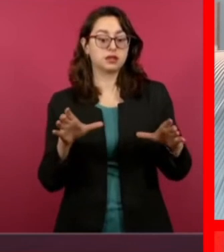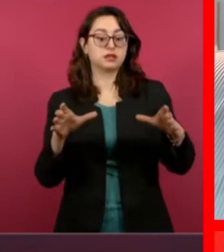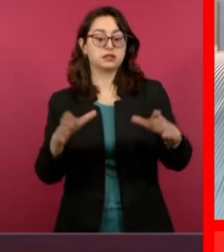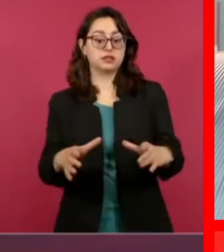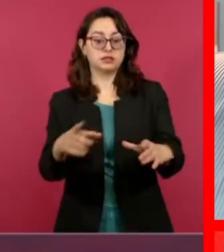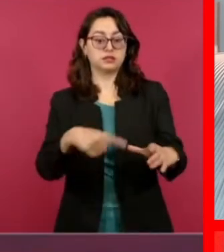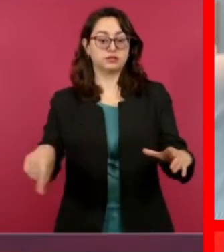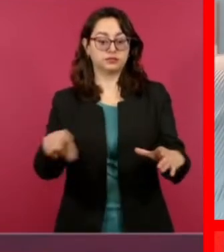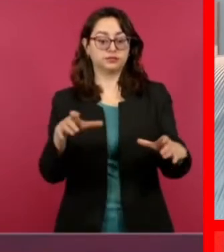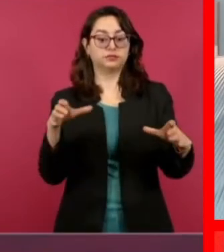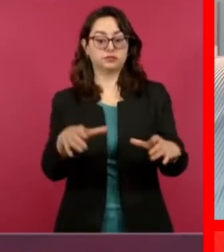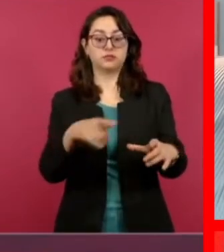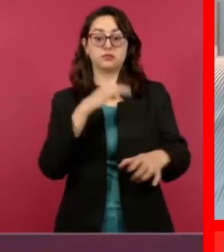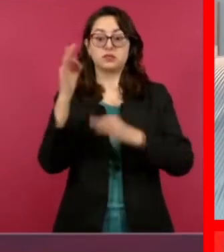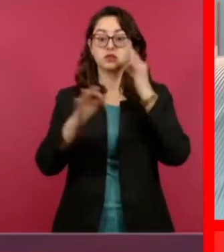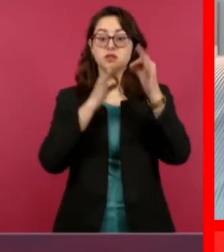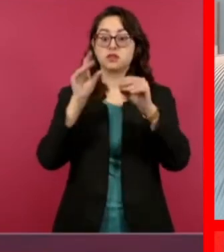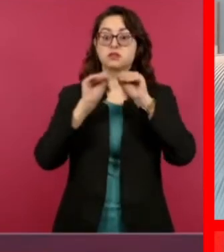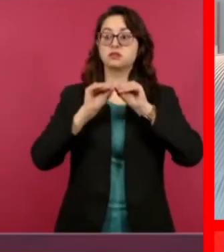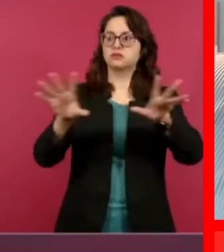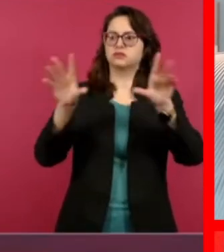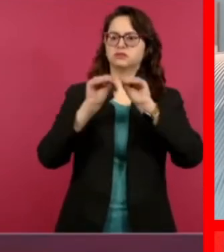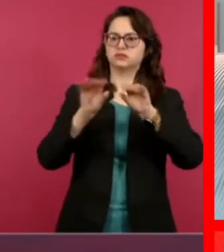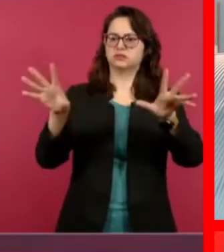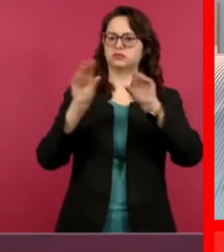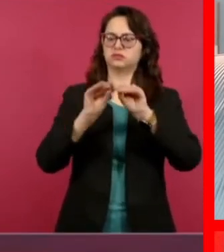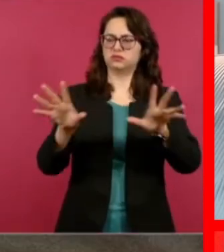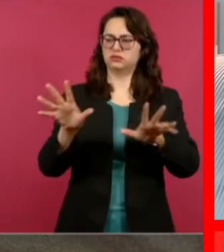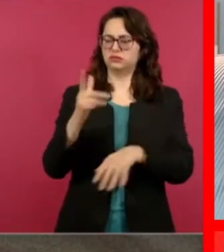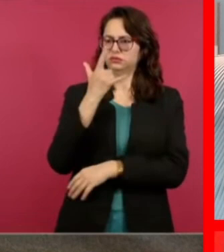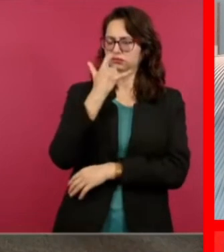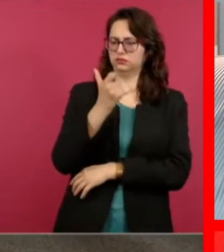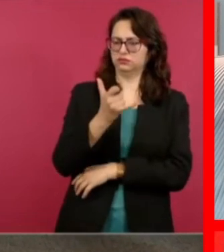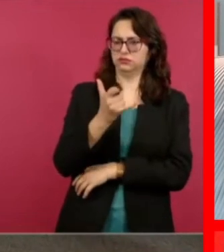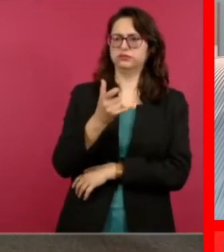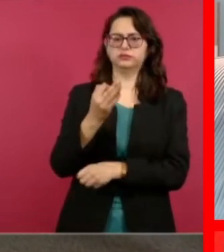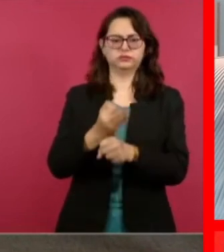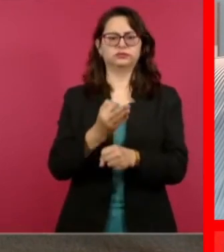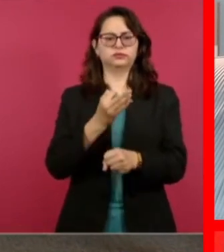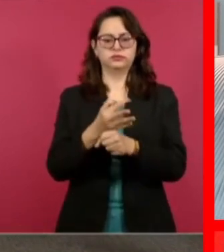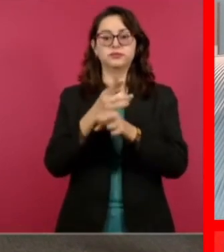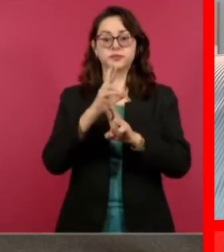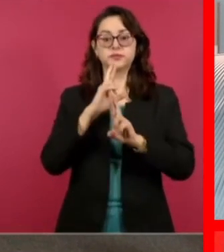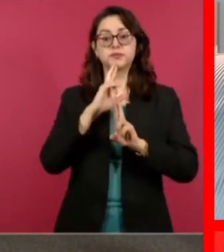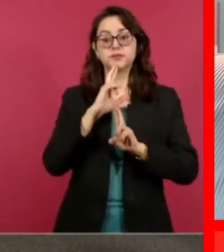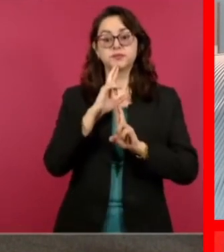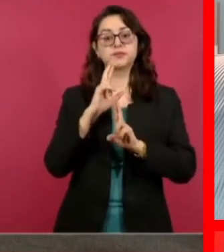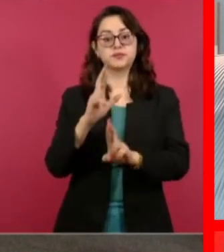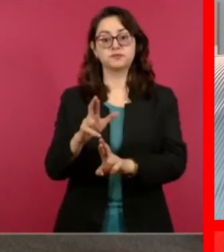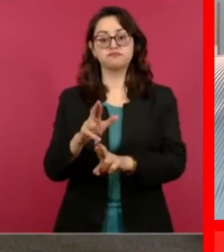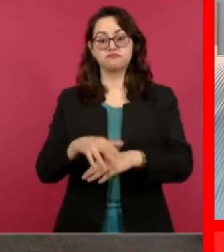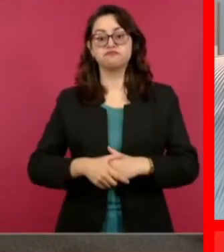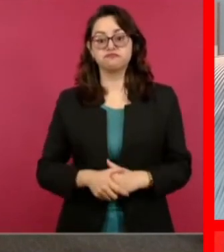un fenómeno porque se trata de